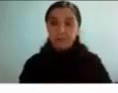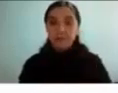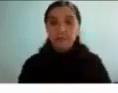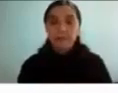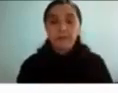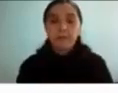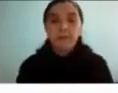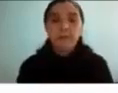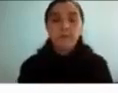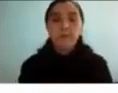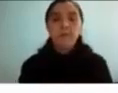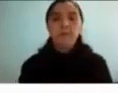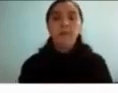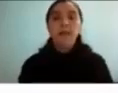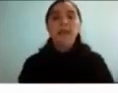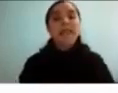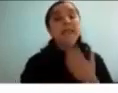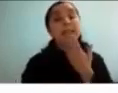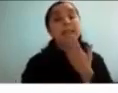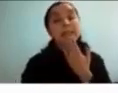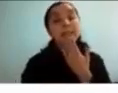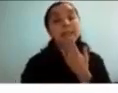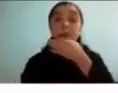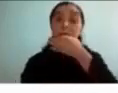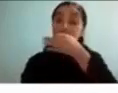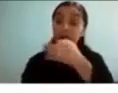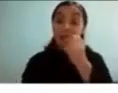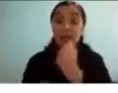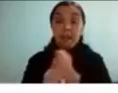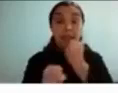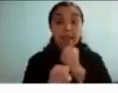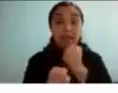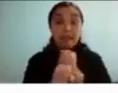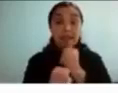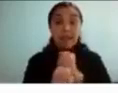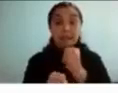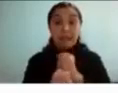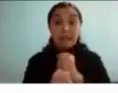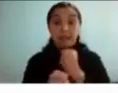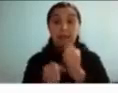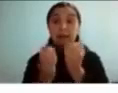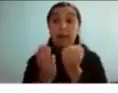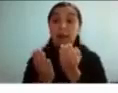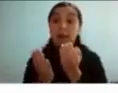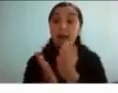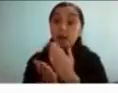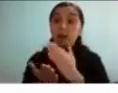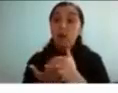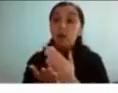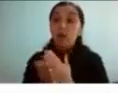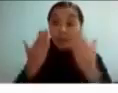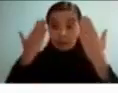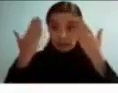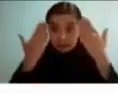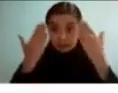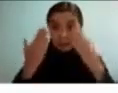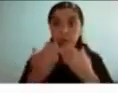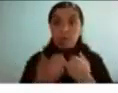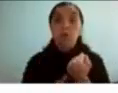que el trabajo terapéutico en sí fue algo que me ayudó a poder por ejemplo